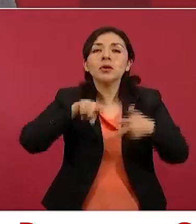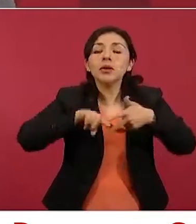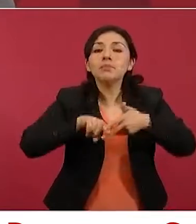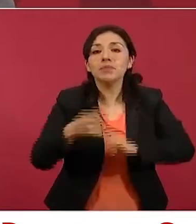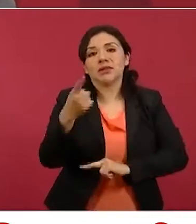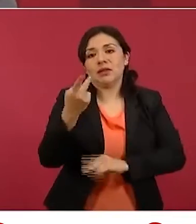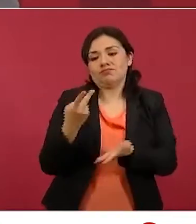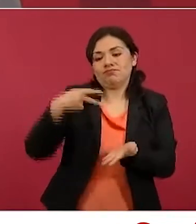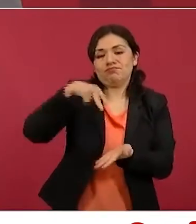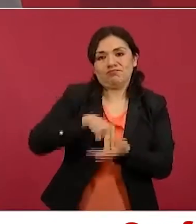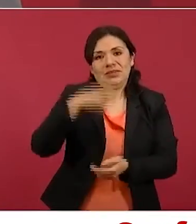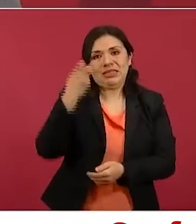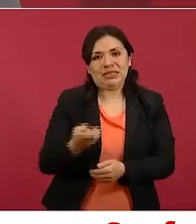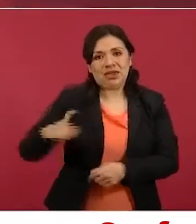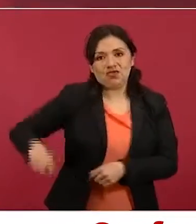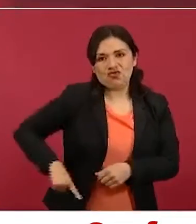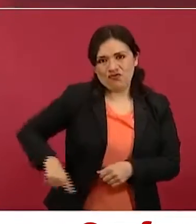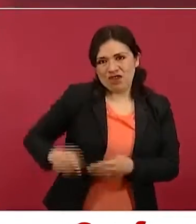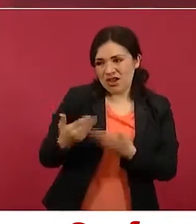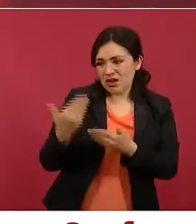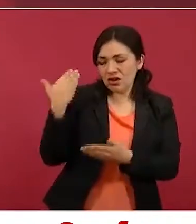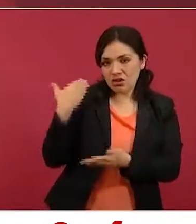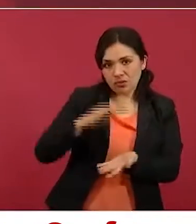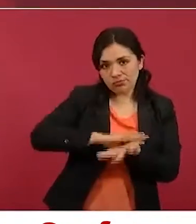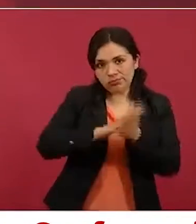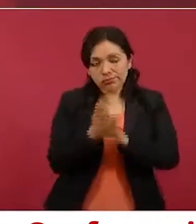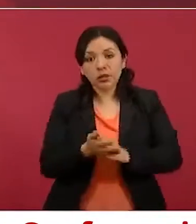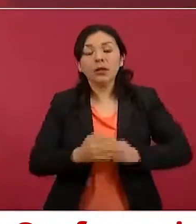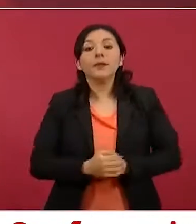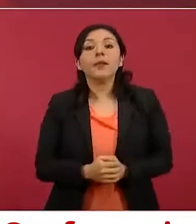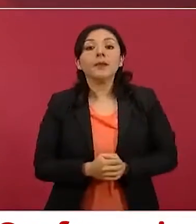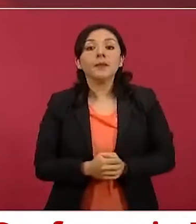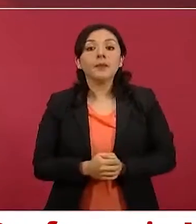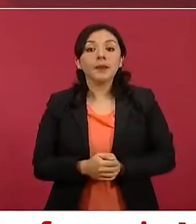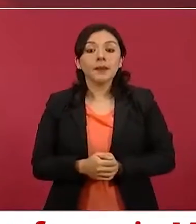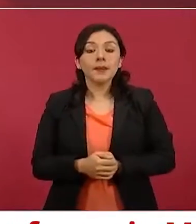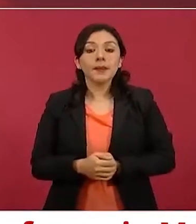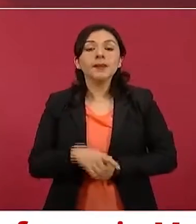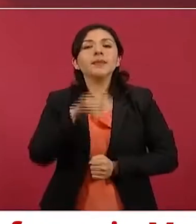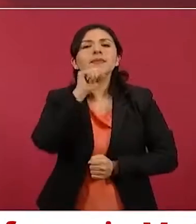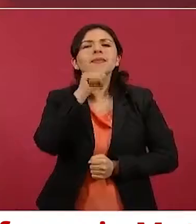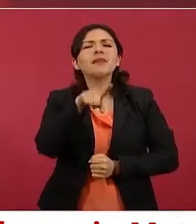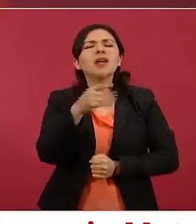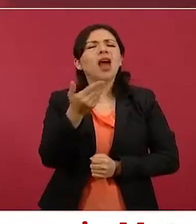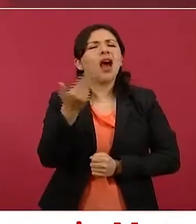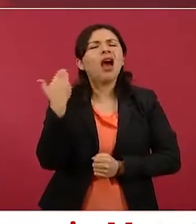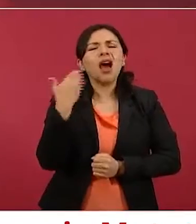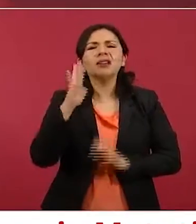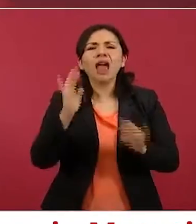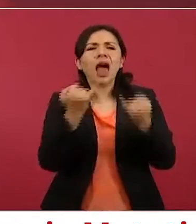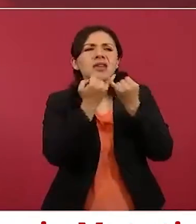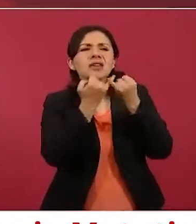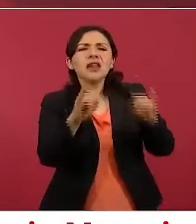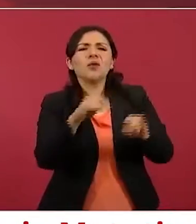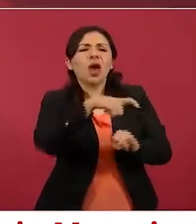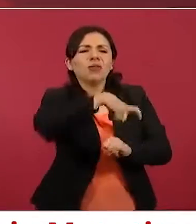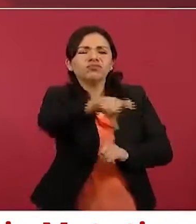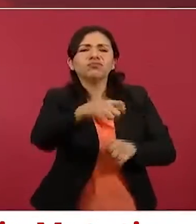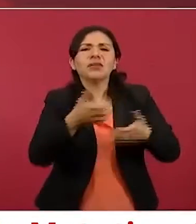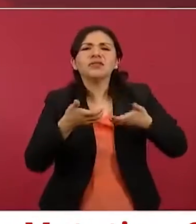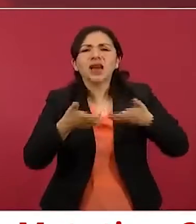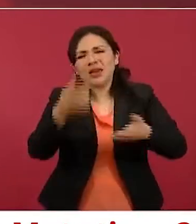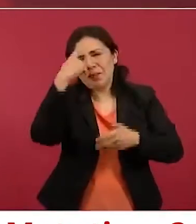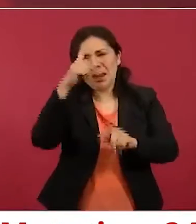gobierno y también ahora que inauguraron un libramiento para el